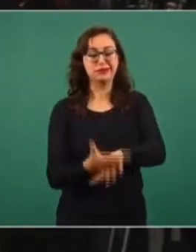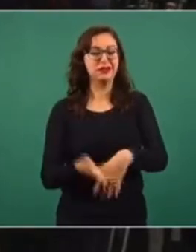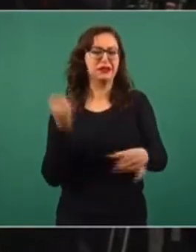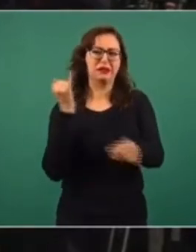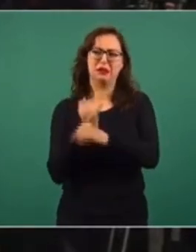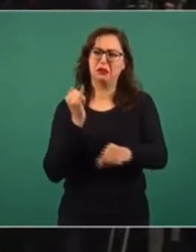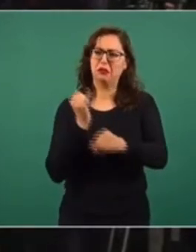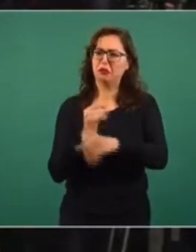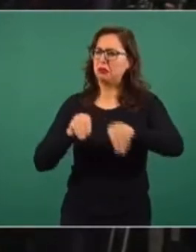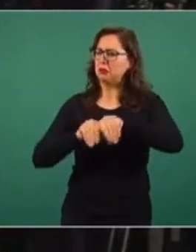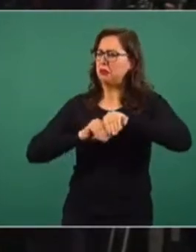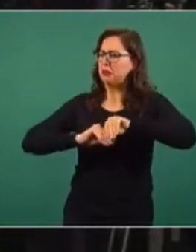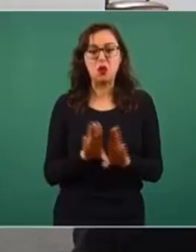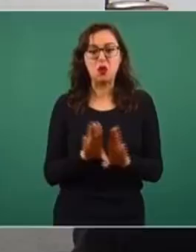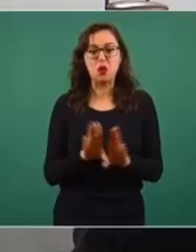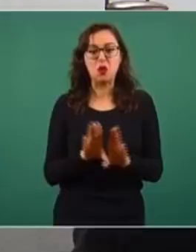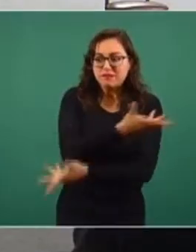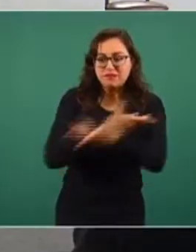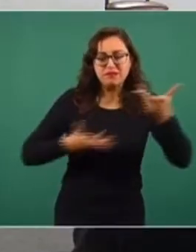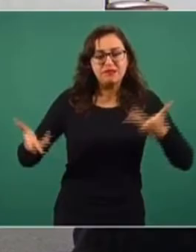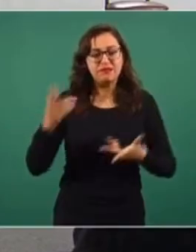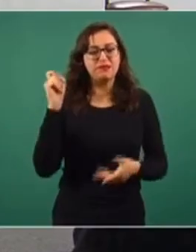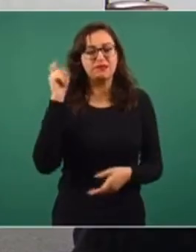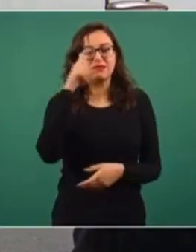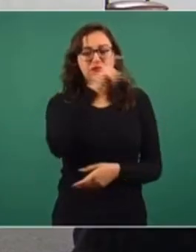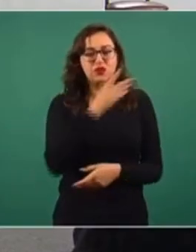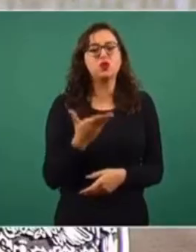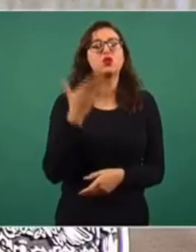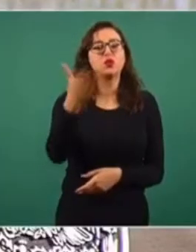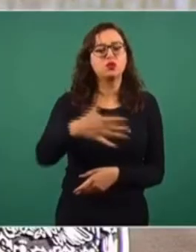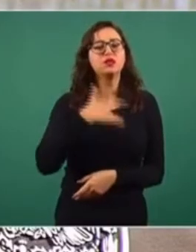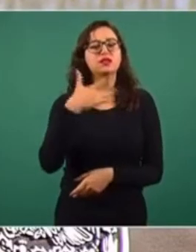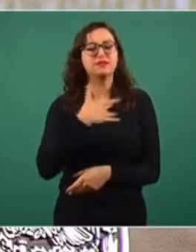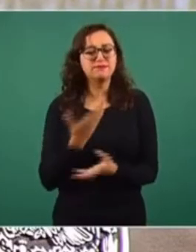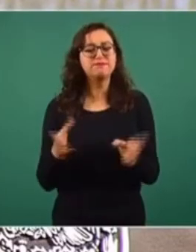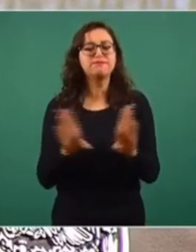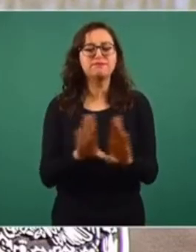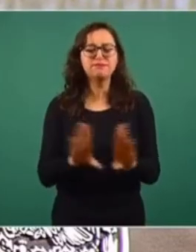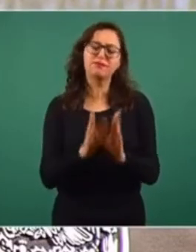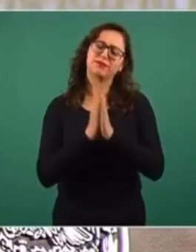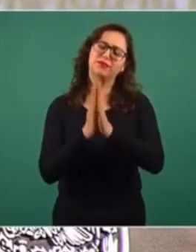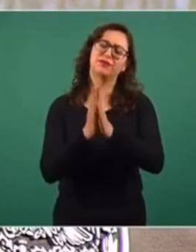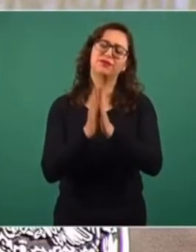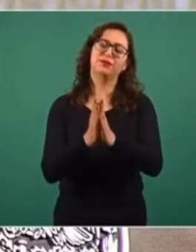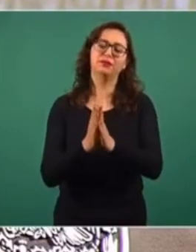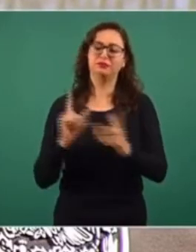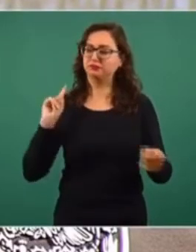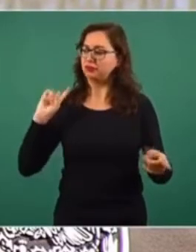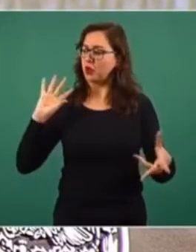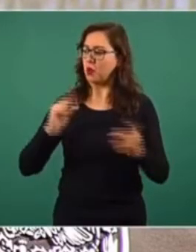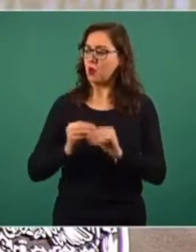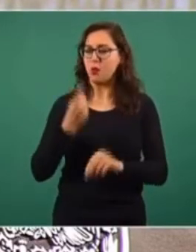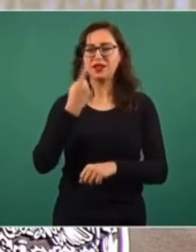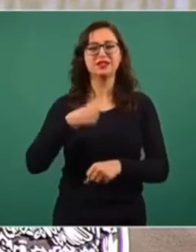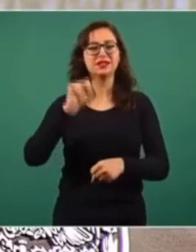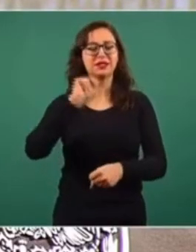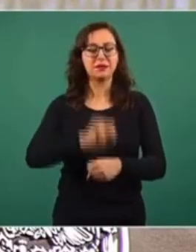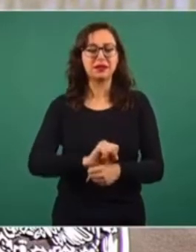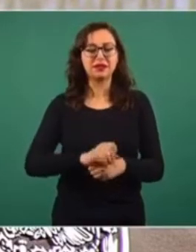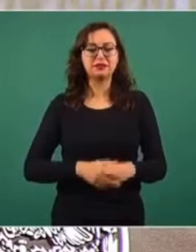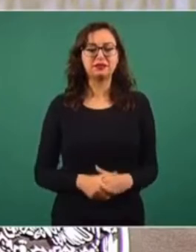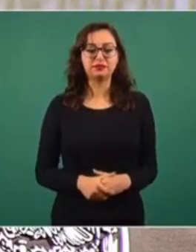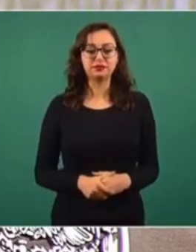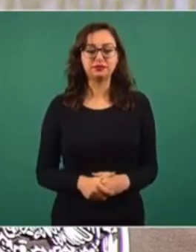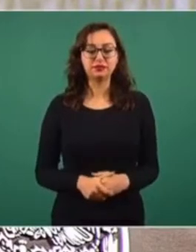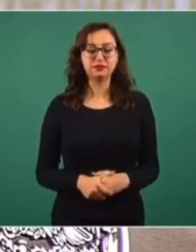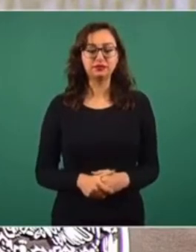sociales, en medios de comunicación. Un corte de caja, por favor, secretaria. Bueno, mira, a tu pregunta yo te puedo decir